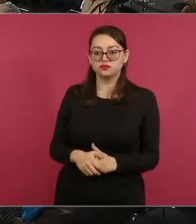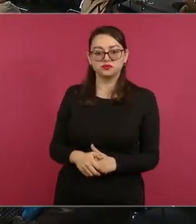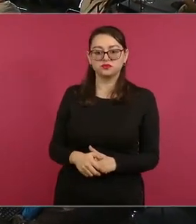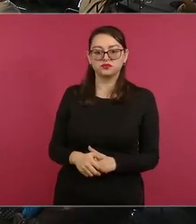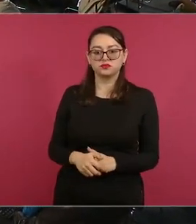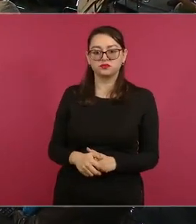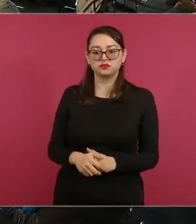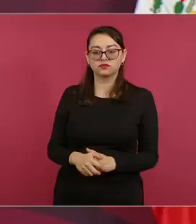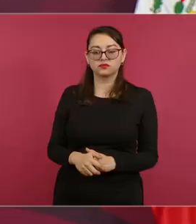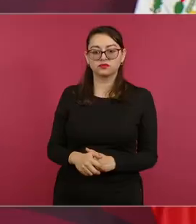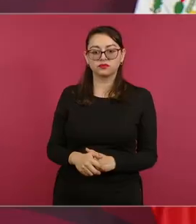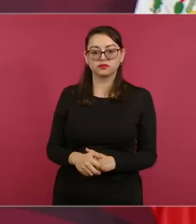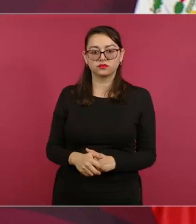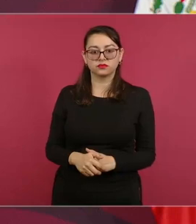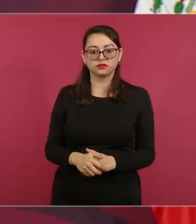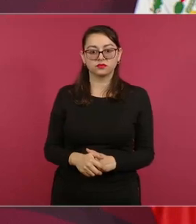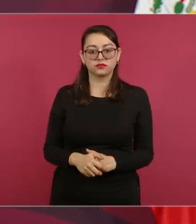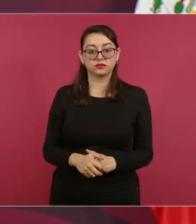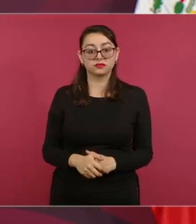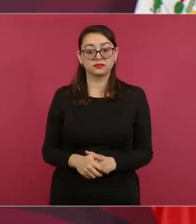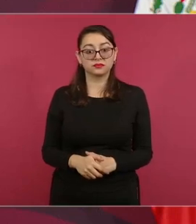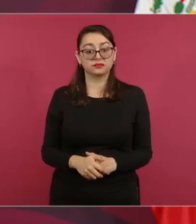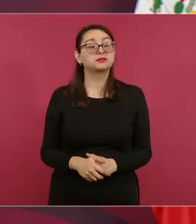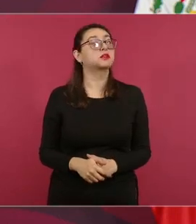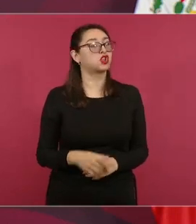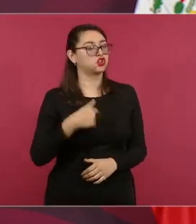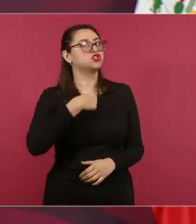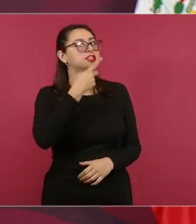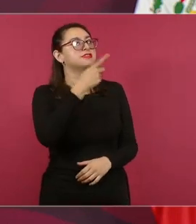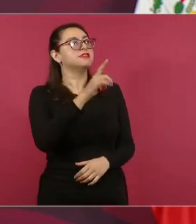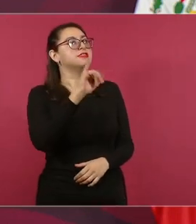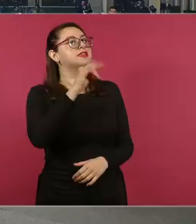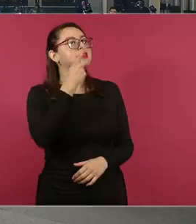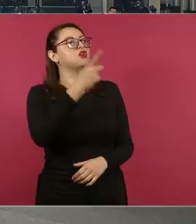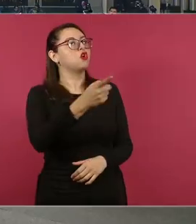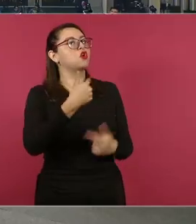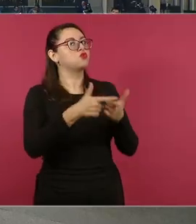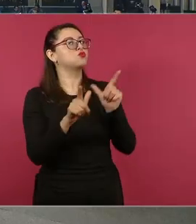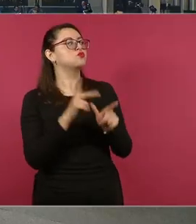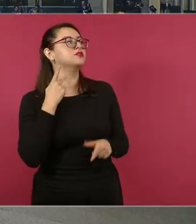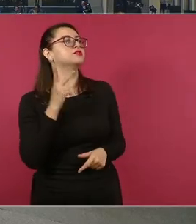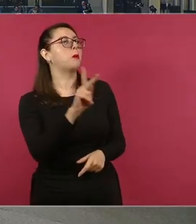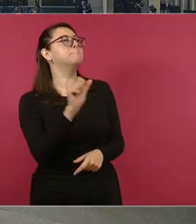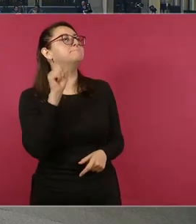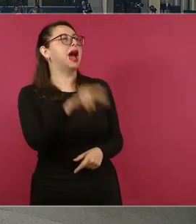diputados. Del PAN, presidente. No voy a decir, señor,